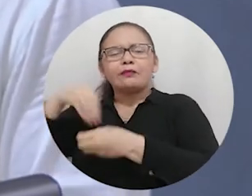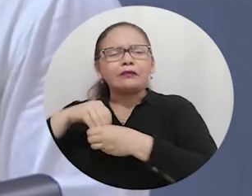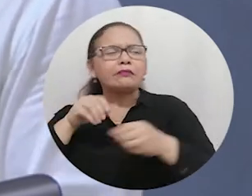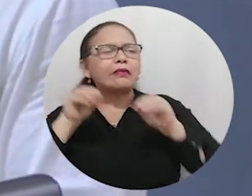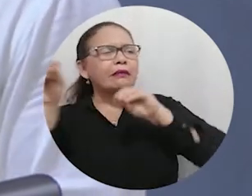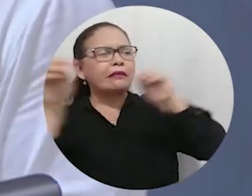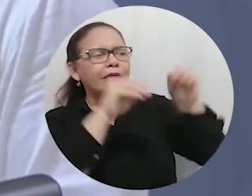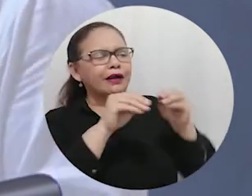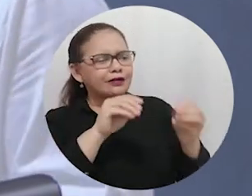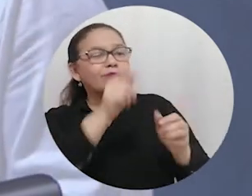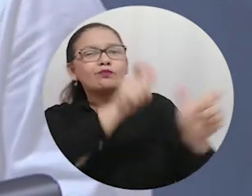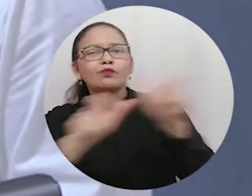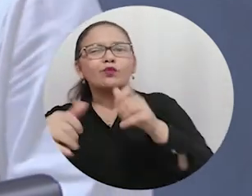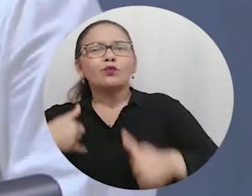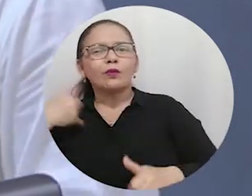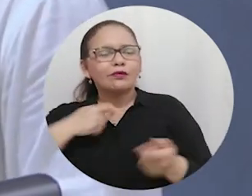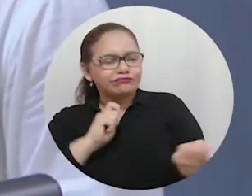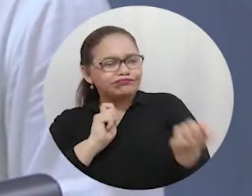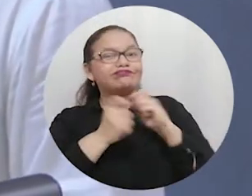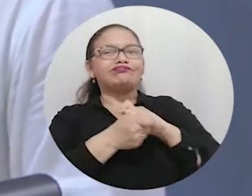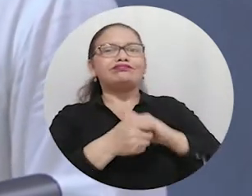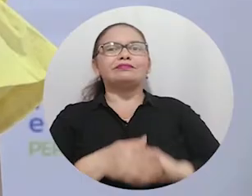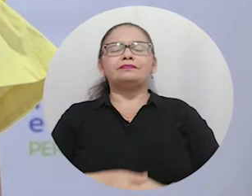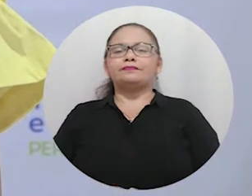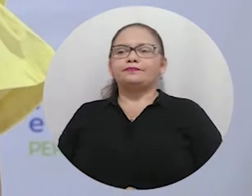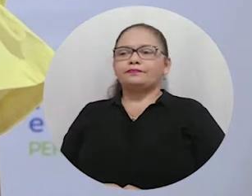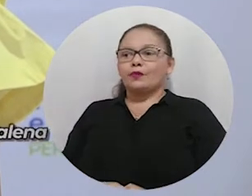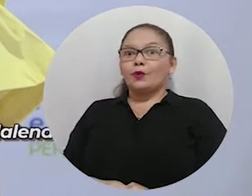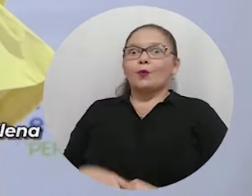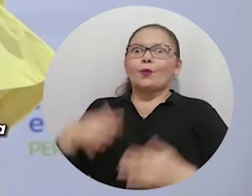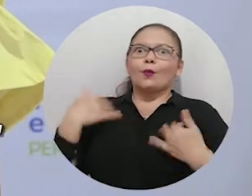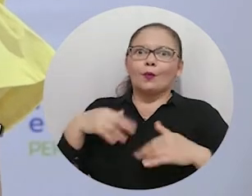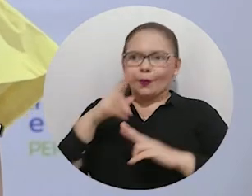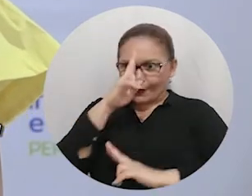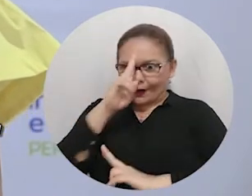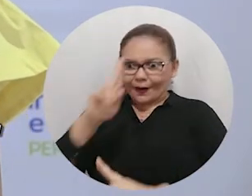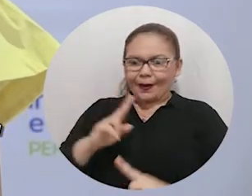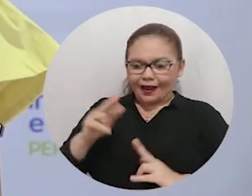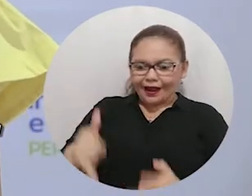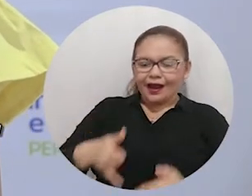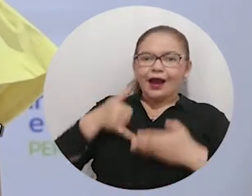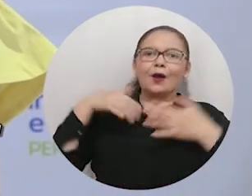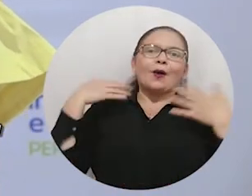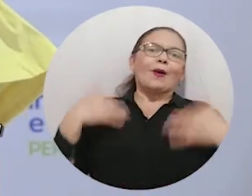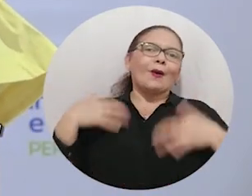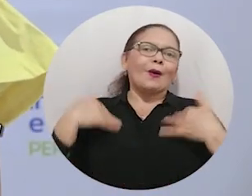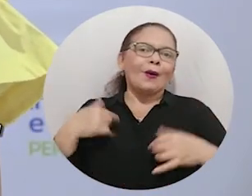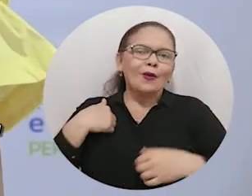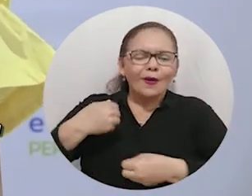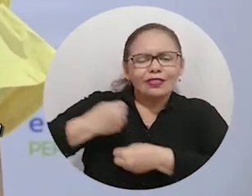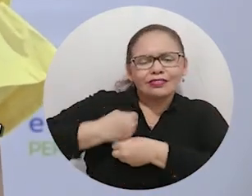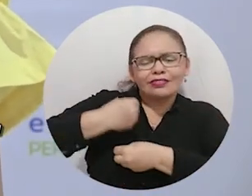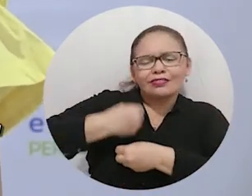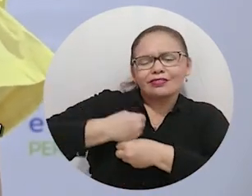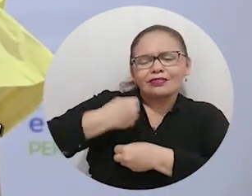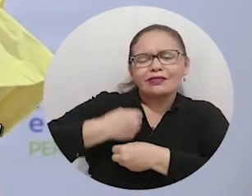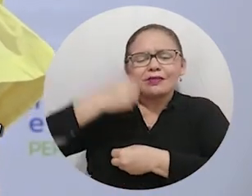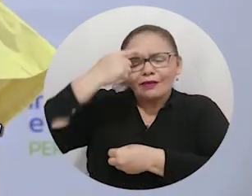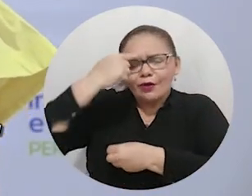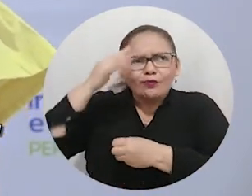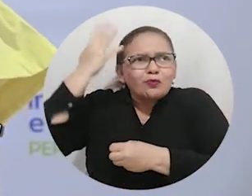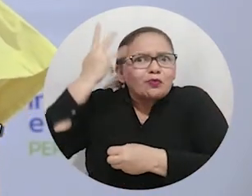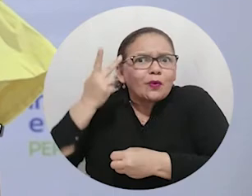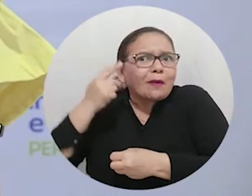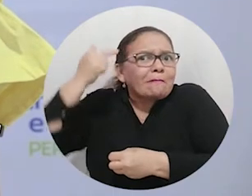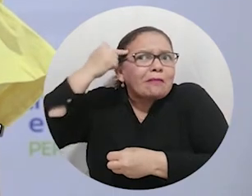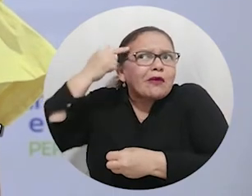para transformar la vida de nuestros jóvenes a través de la educación. Este reconocimiento es el valor del trabajo que hacemos a diario,